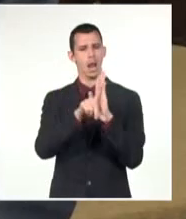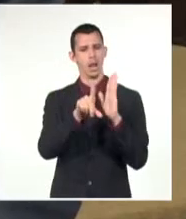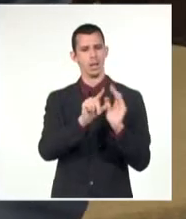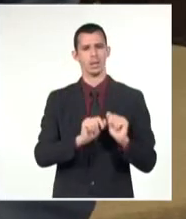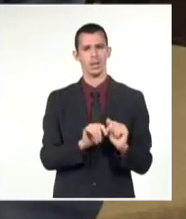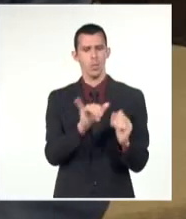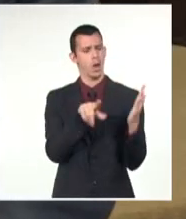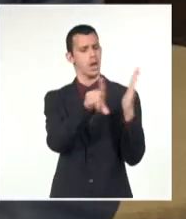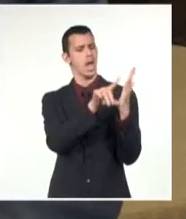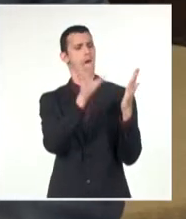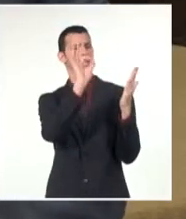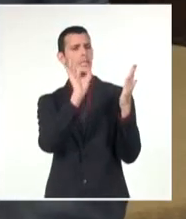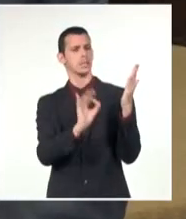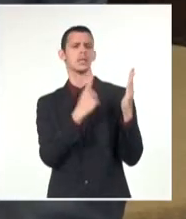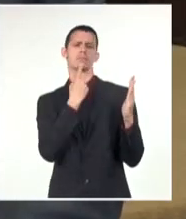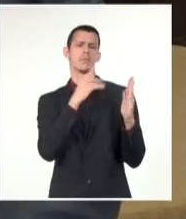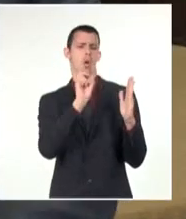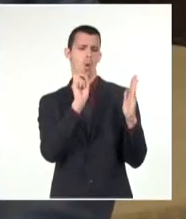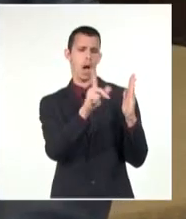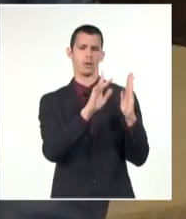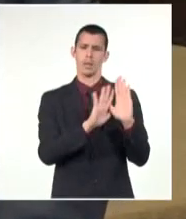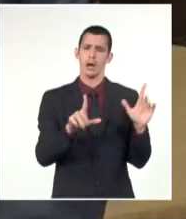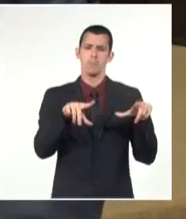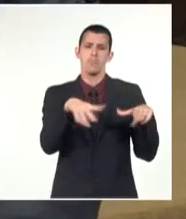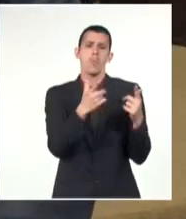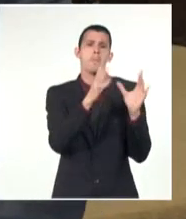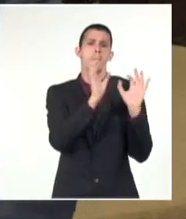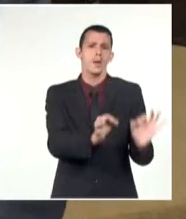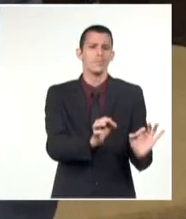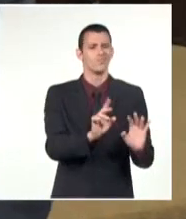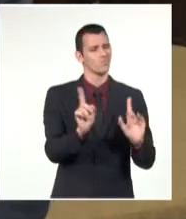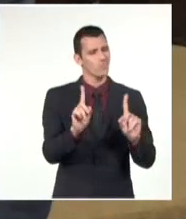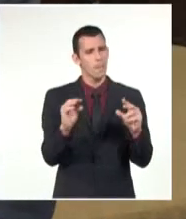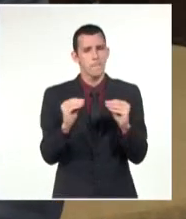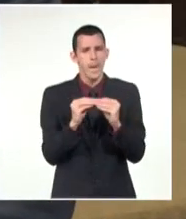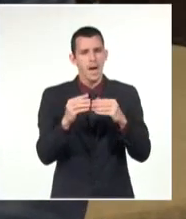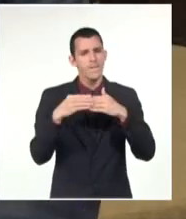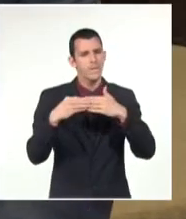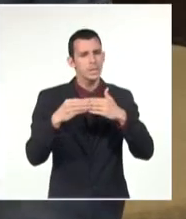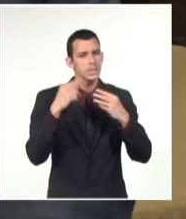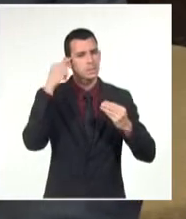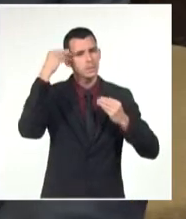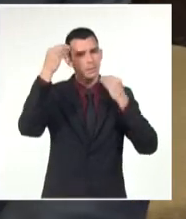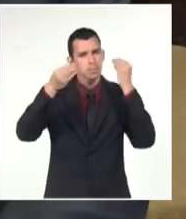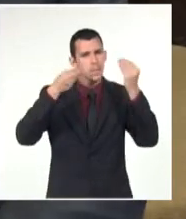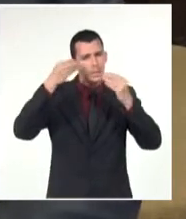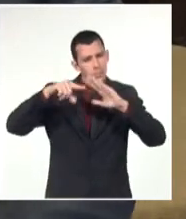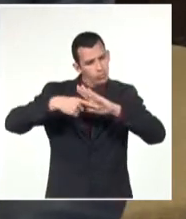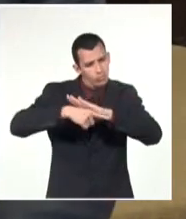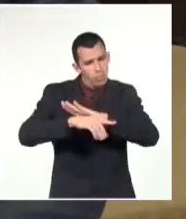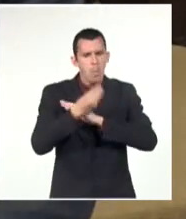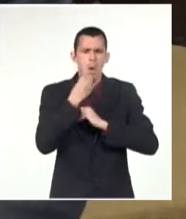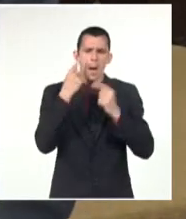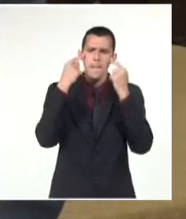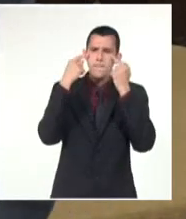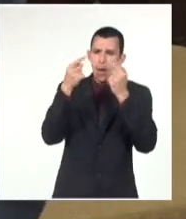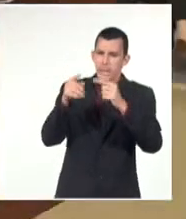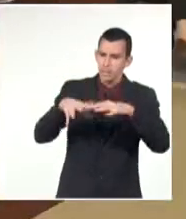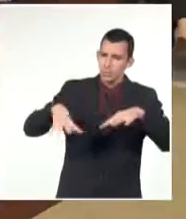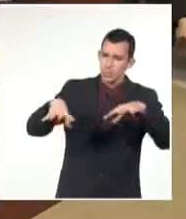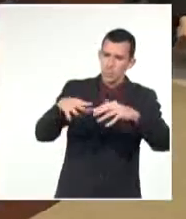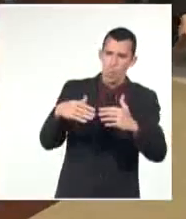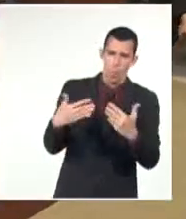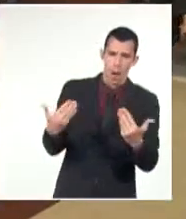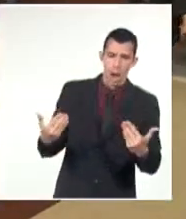de las circunstancias que es tan importante para ser justicia, las circunstancias personales, las circunstancias en que se vive de vida de los